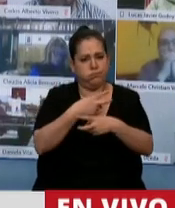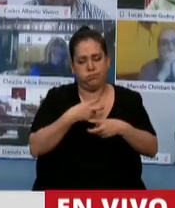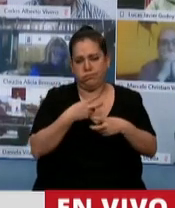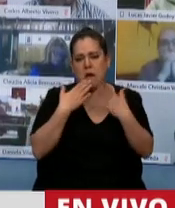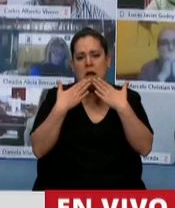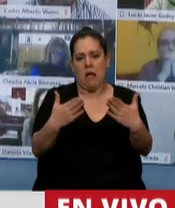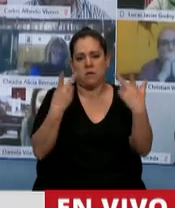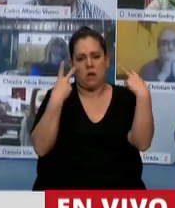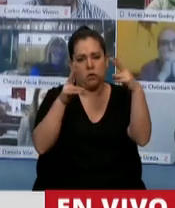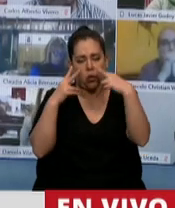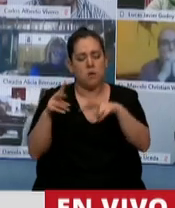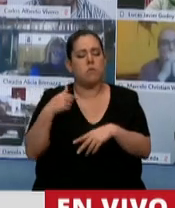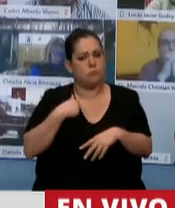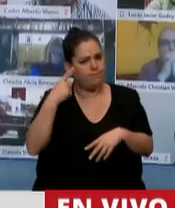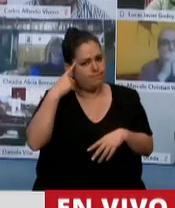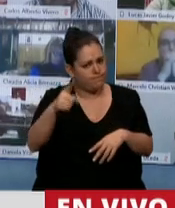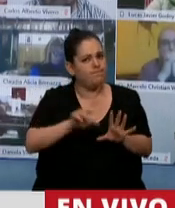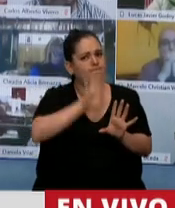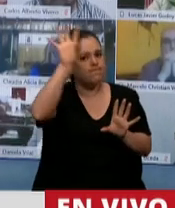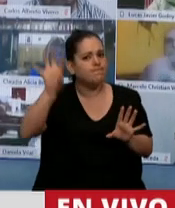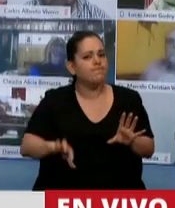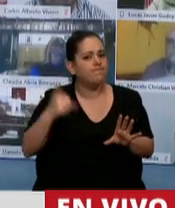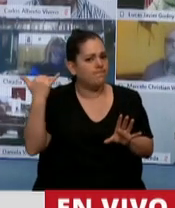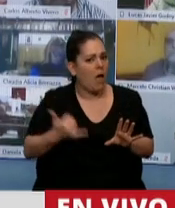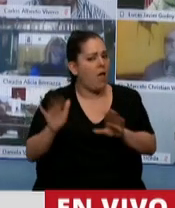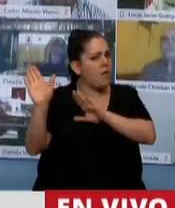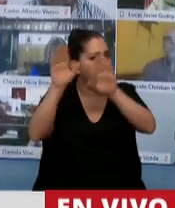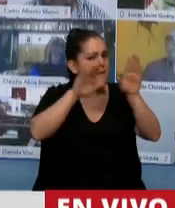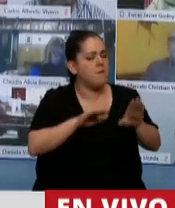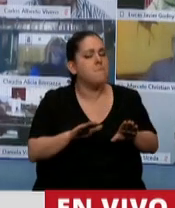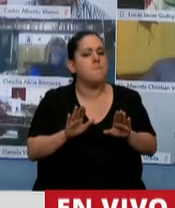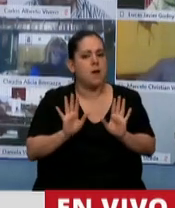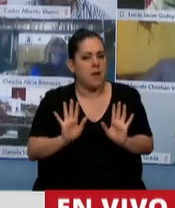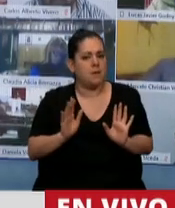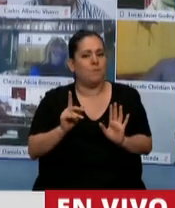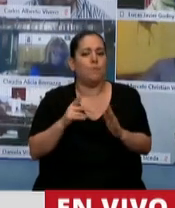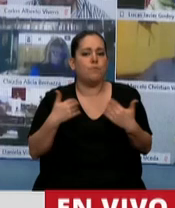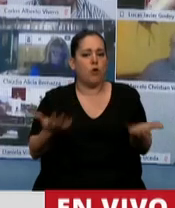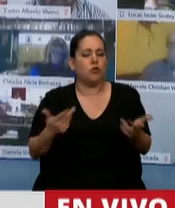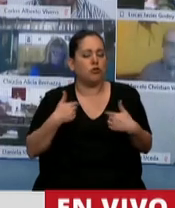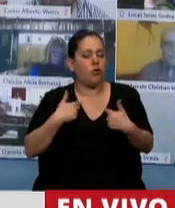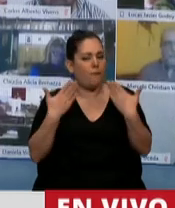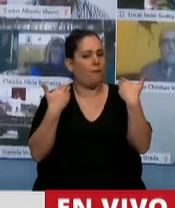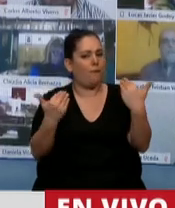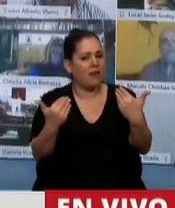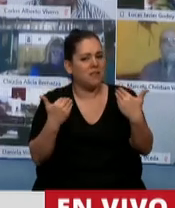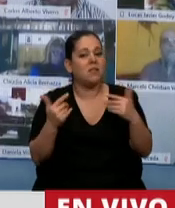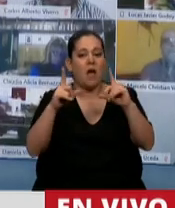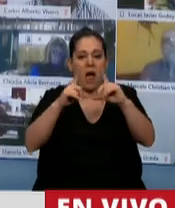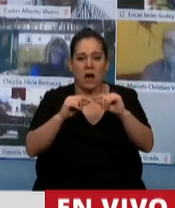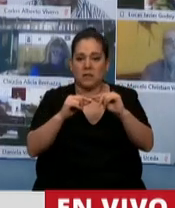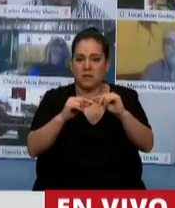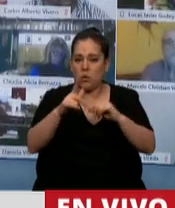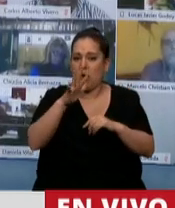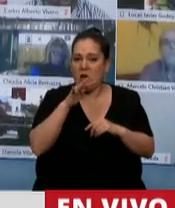repite en muchas localidades argentinas, lo hemos escuchado de muchos diputados preopinantes. Por eso yo celebro que en el artículo